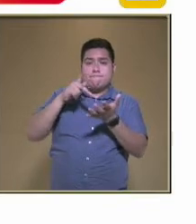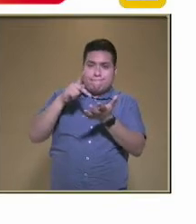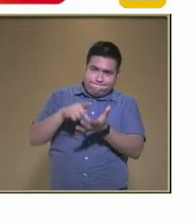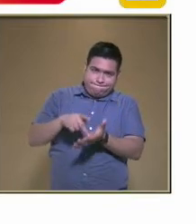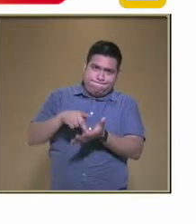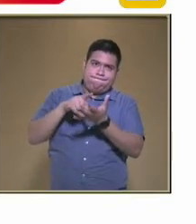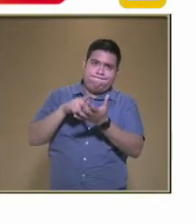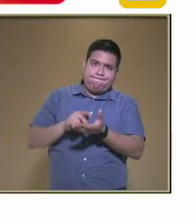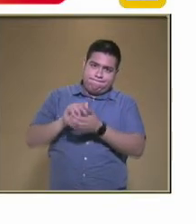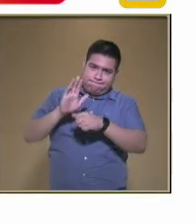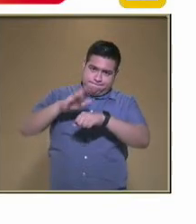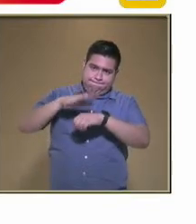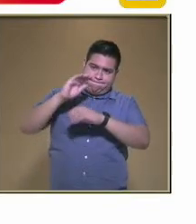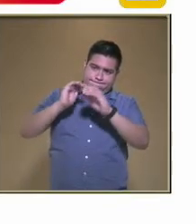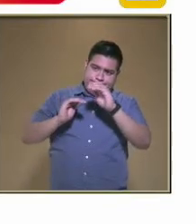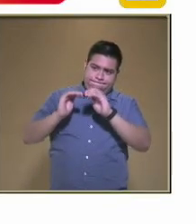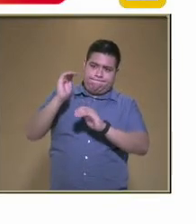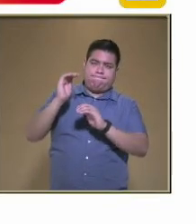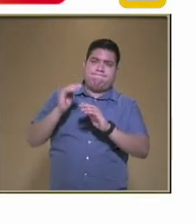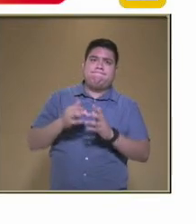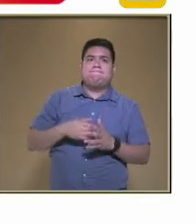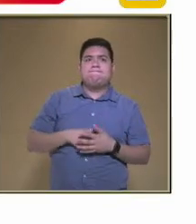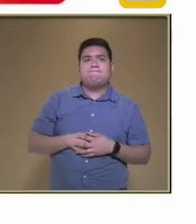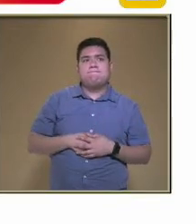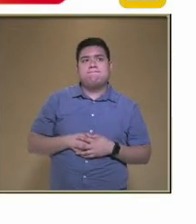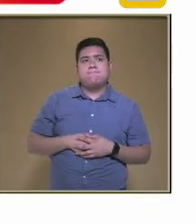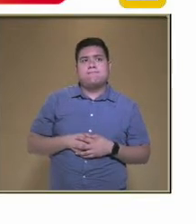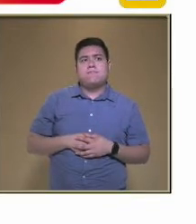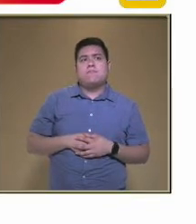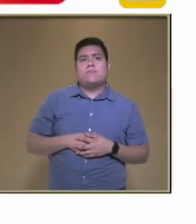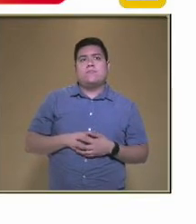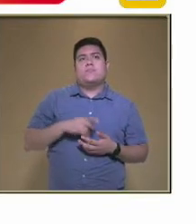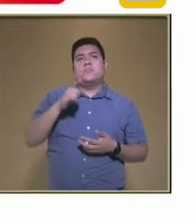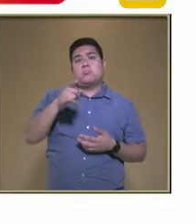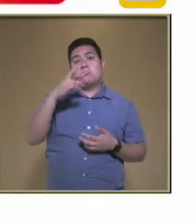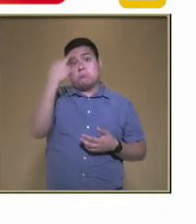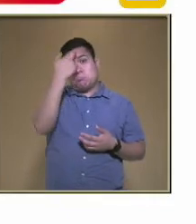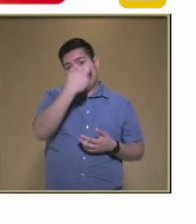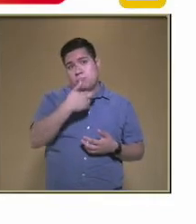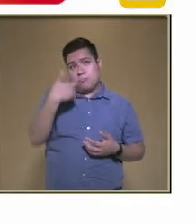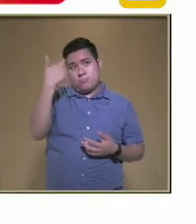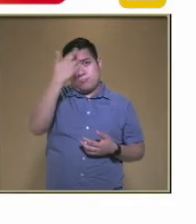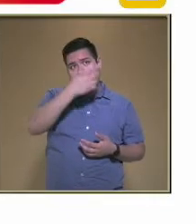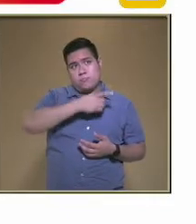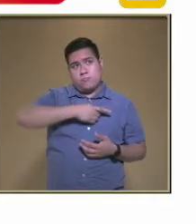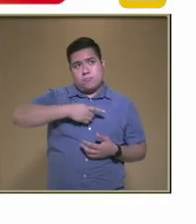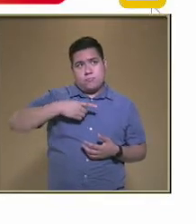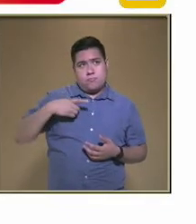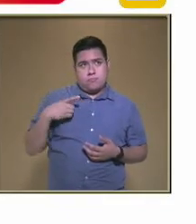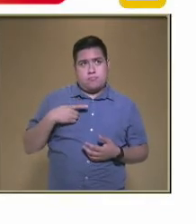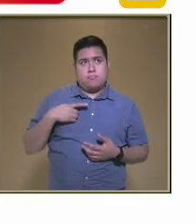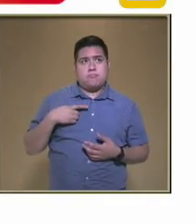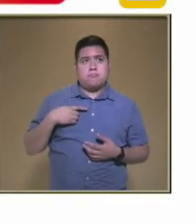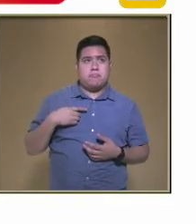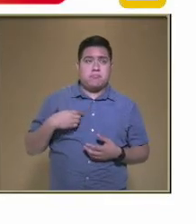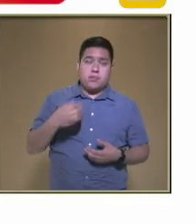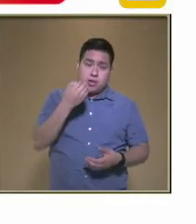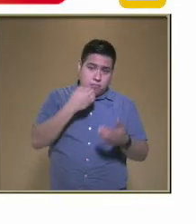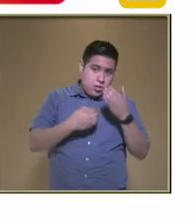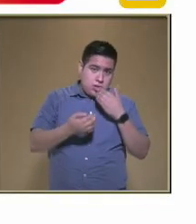Si fuera un resultado Donde te ubique En sobrepeso Pues tendrías que revisar Tu dieta ¿Verdad?